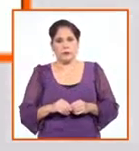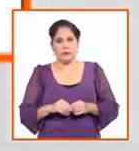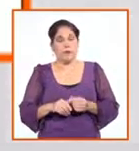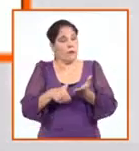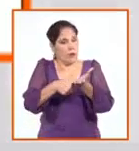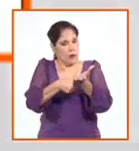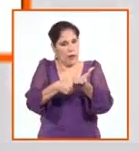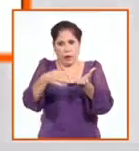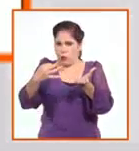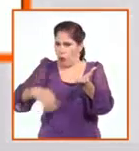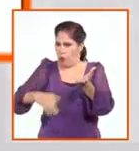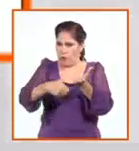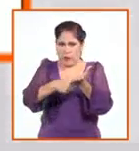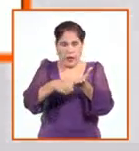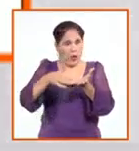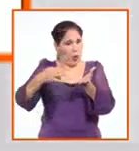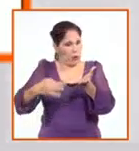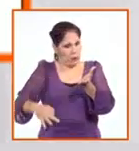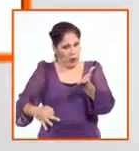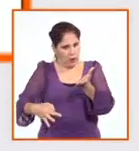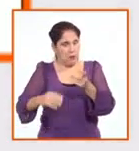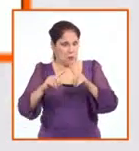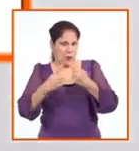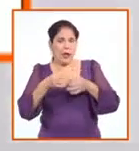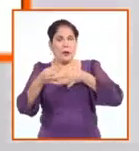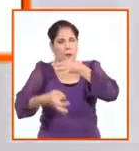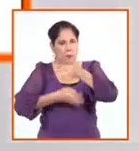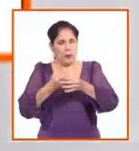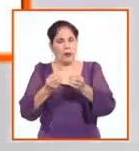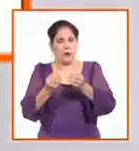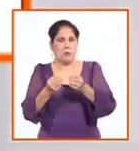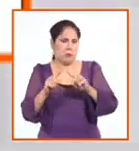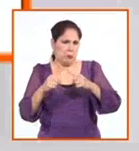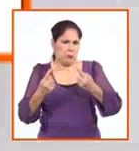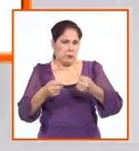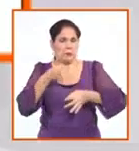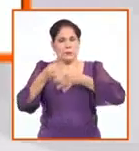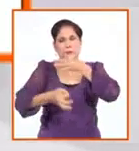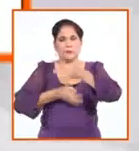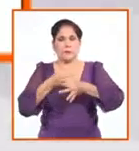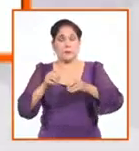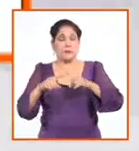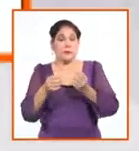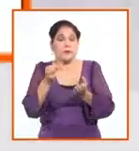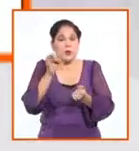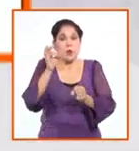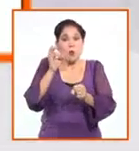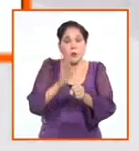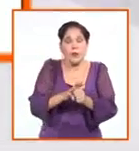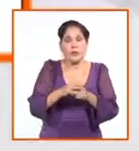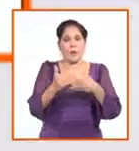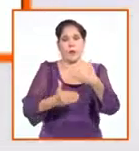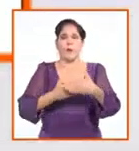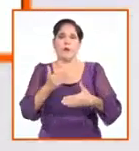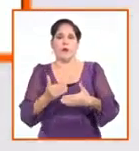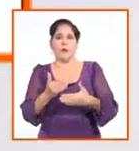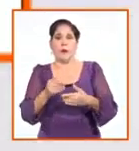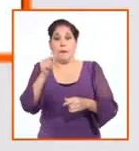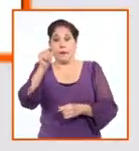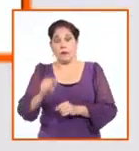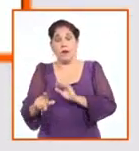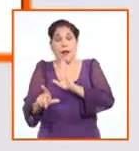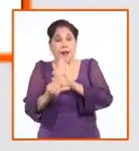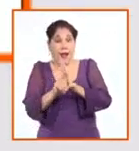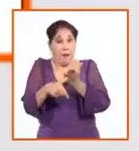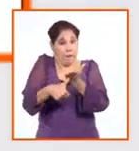Cuba, pero no estamos reiterando este criterio por gusto, lo estamos reiterando por lo siguiente, porque ahí empieza la manipulación. Si son personas que salen legalmente